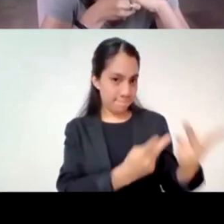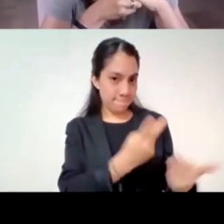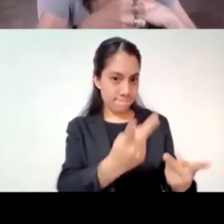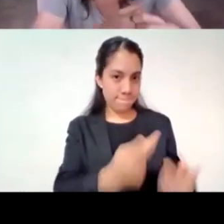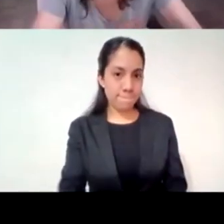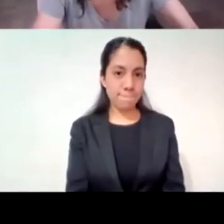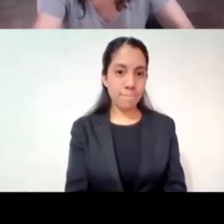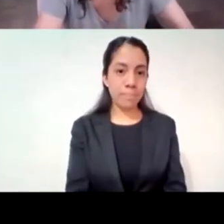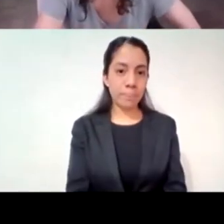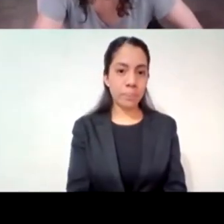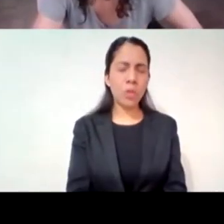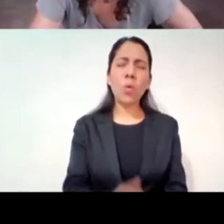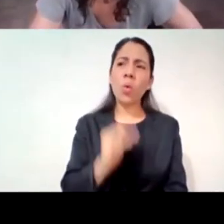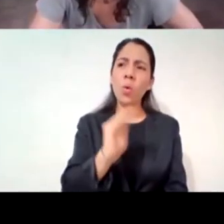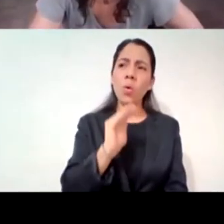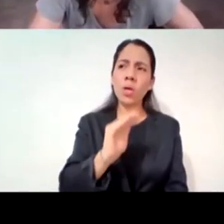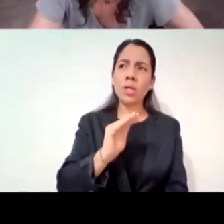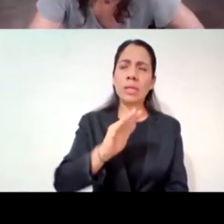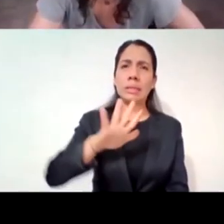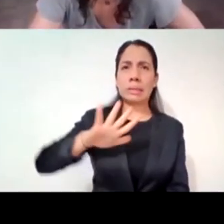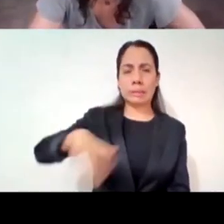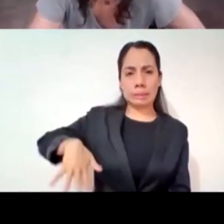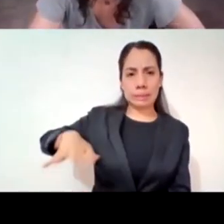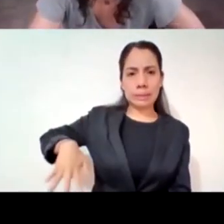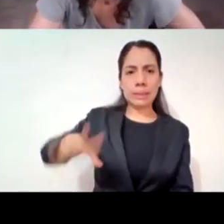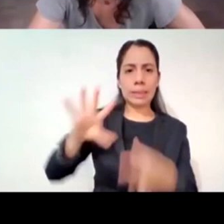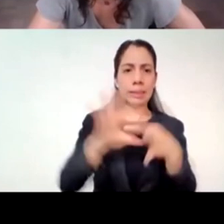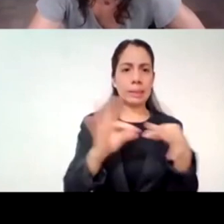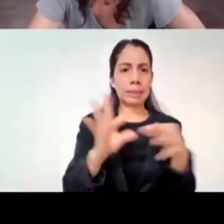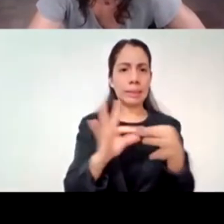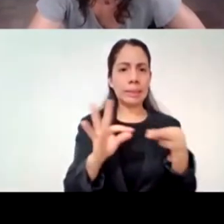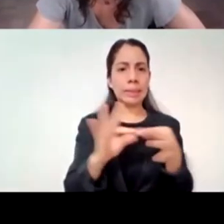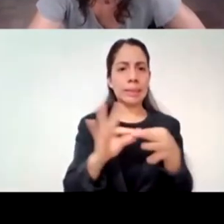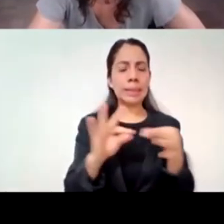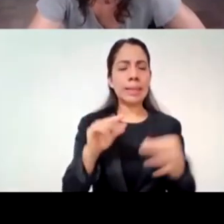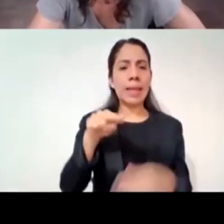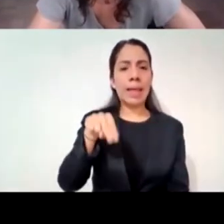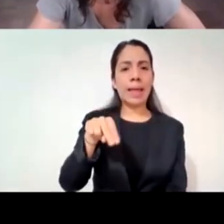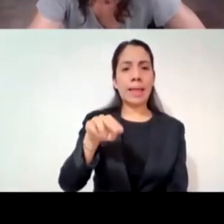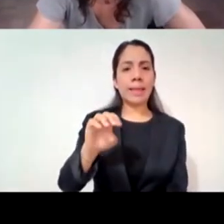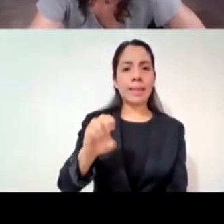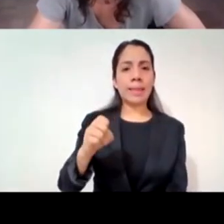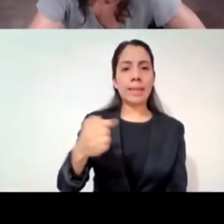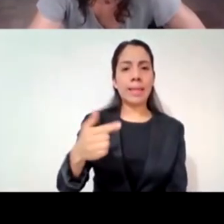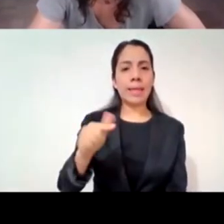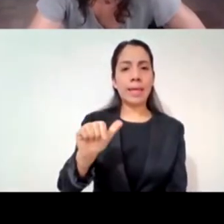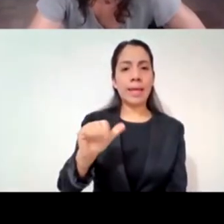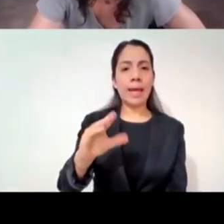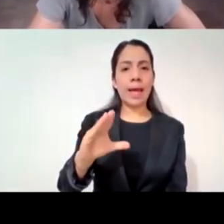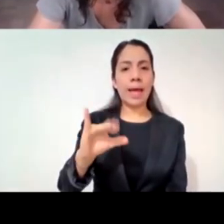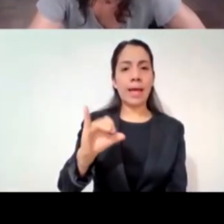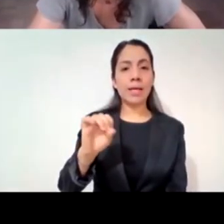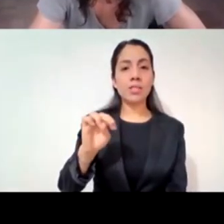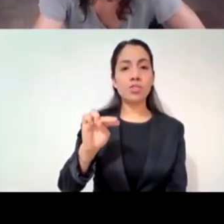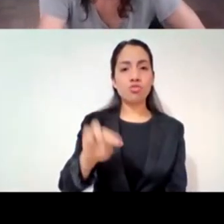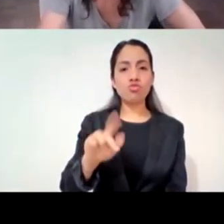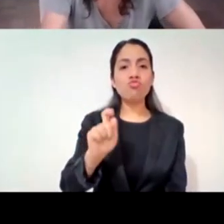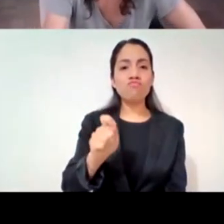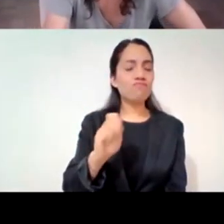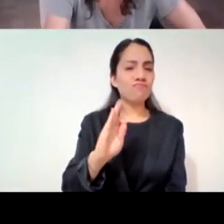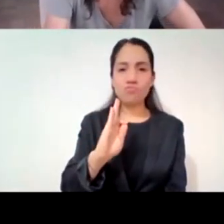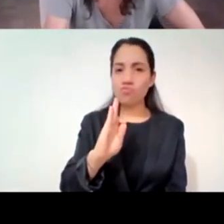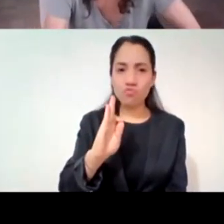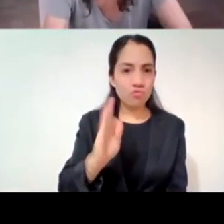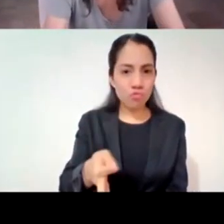esta negación de la que ya nos advirtieron esta evasión de la que ya nos advirtieron no es sino patear para